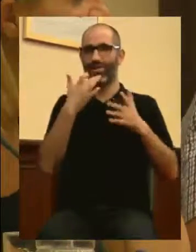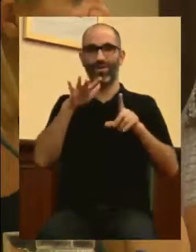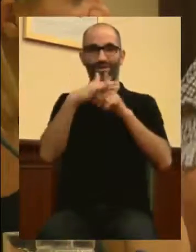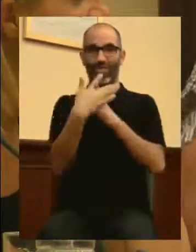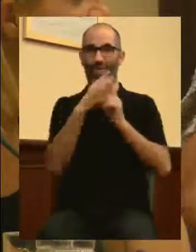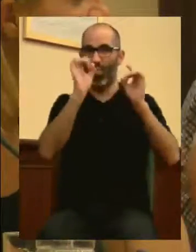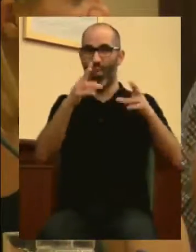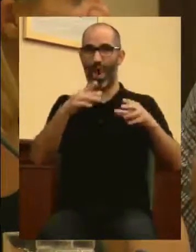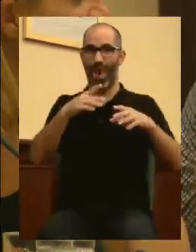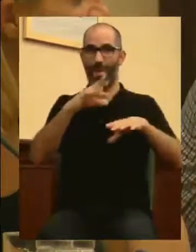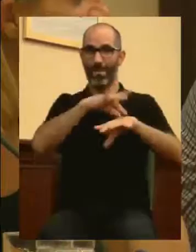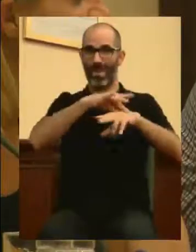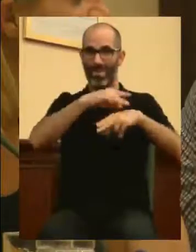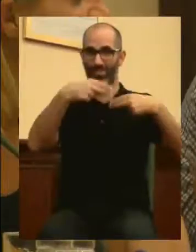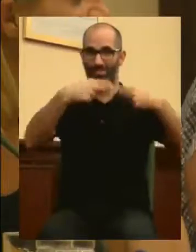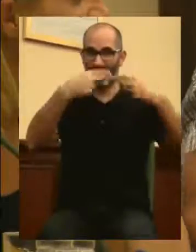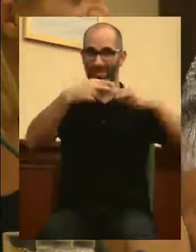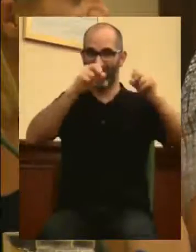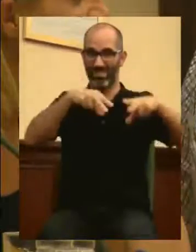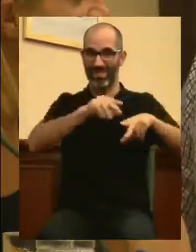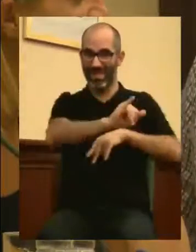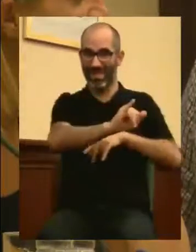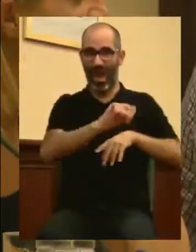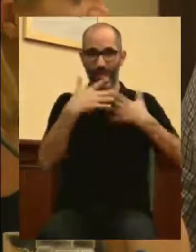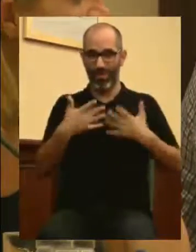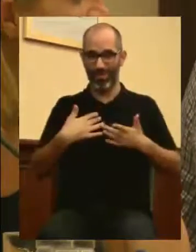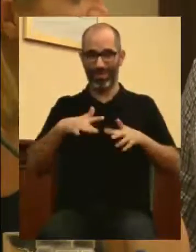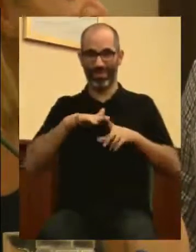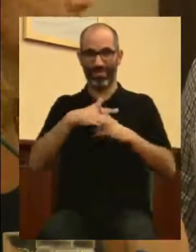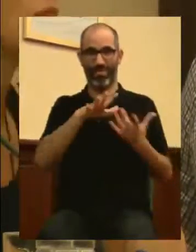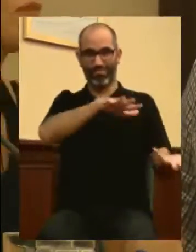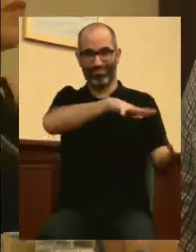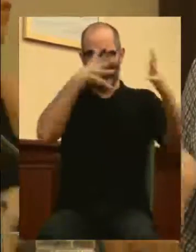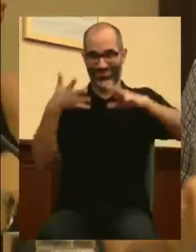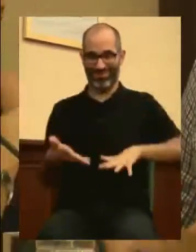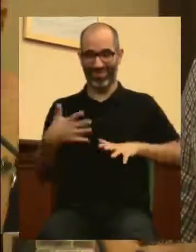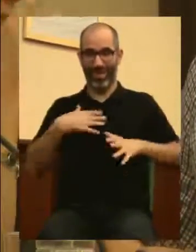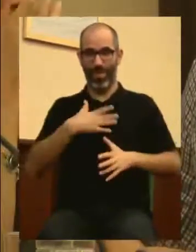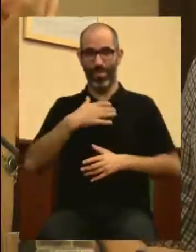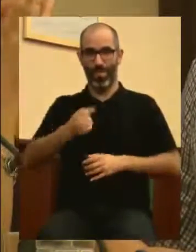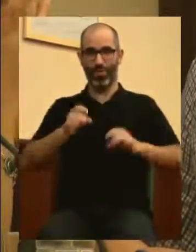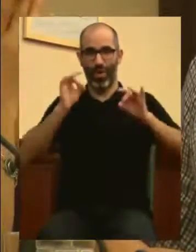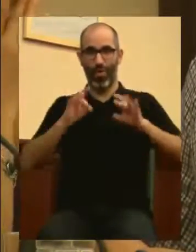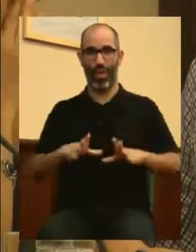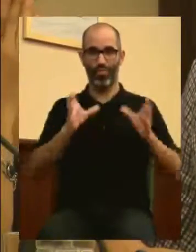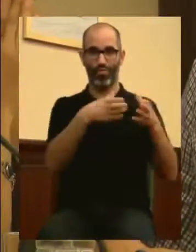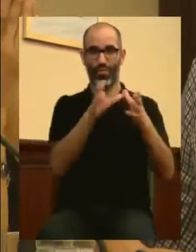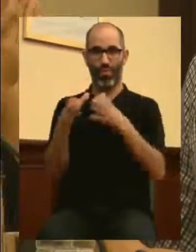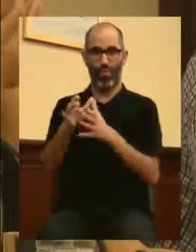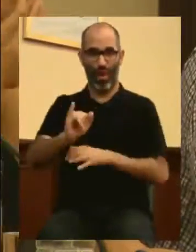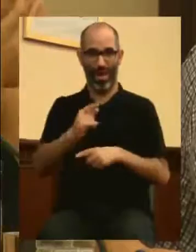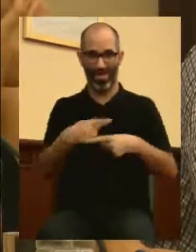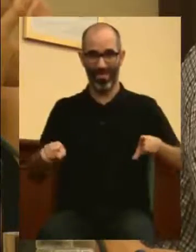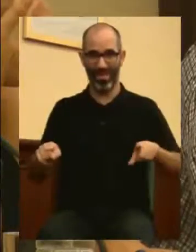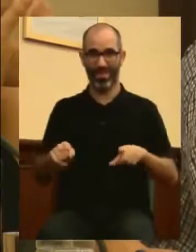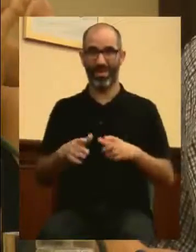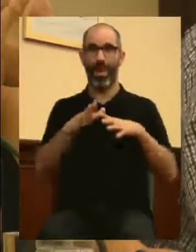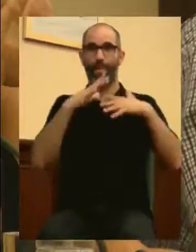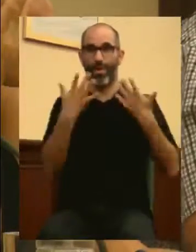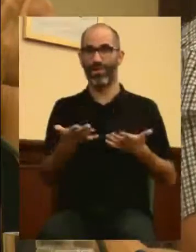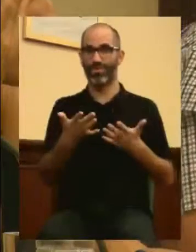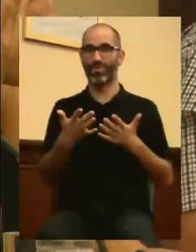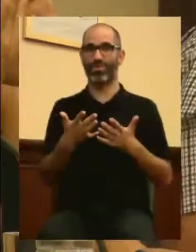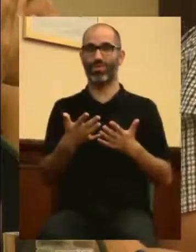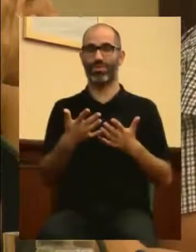mismo. De un movimiento vecinal vivo, combativo, que fue una de las piezas angulares en la transición, hemos pasado,